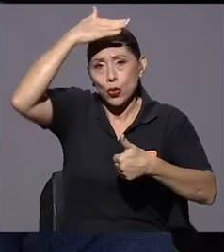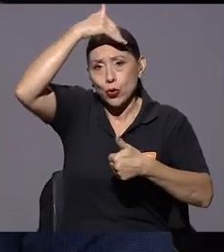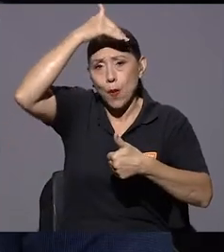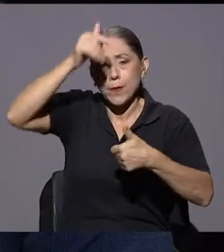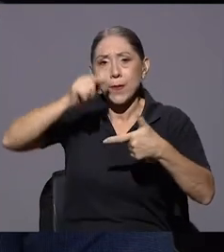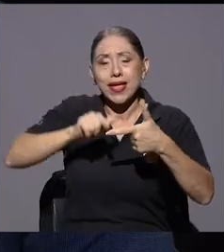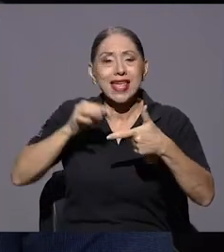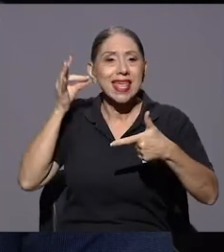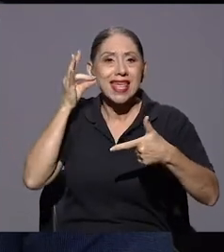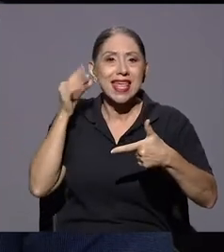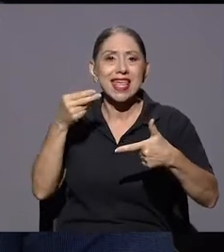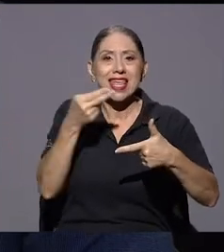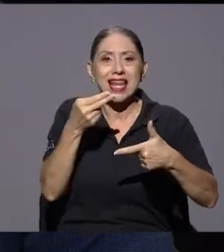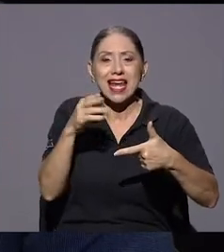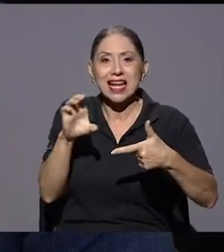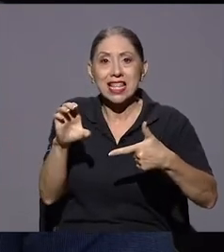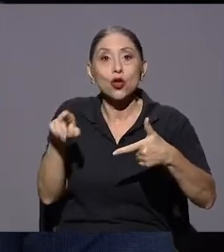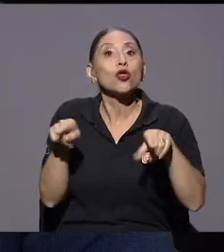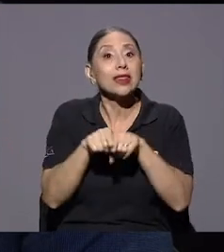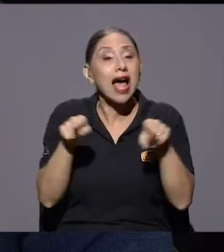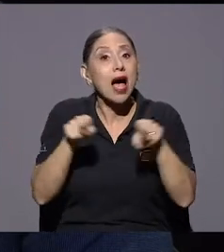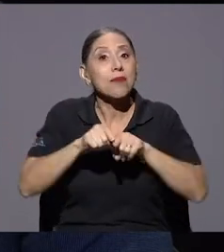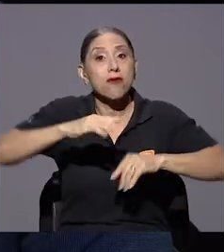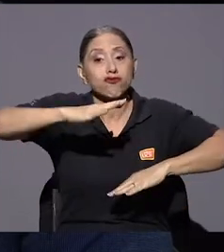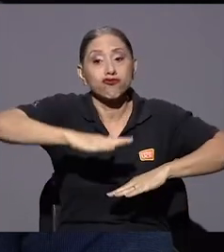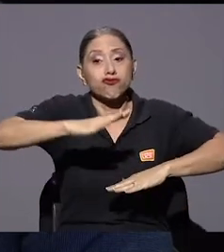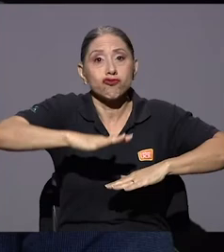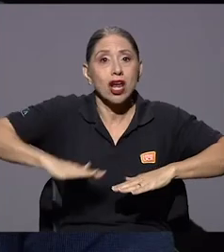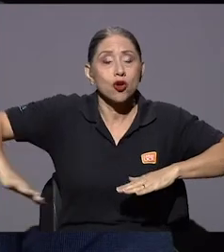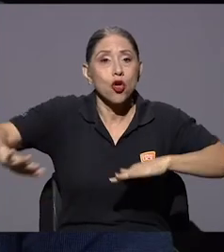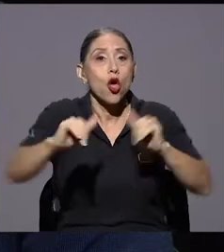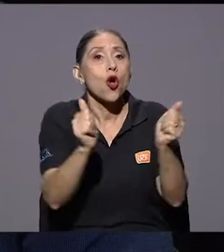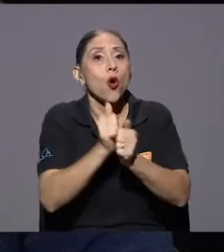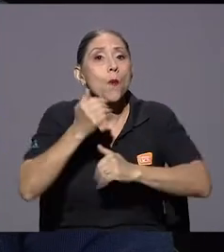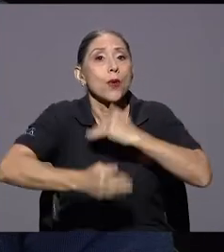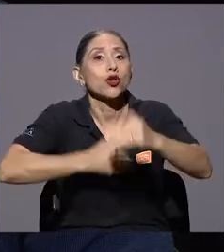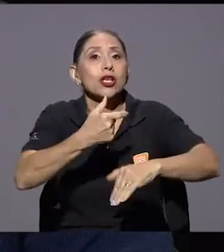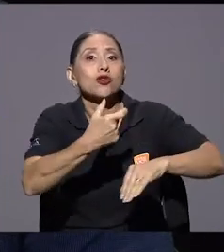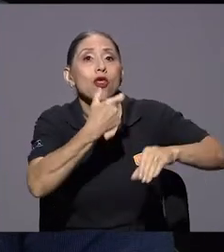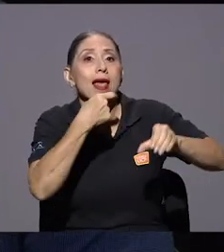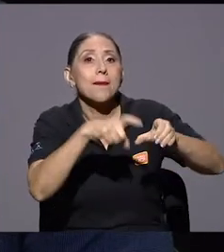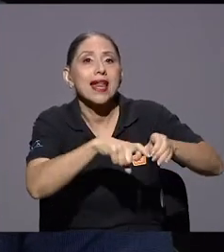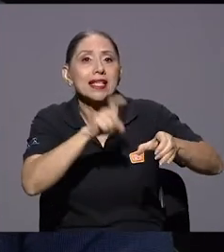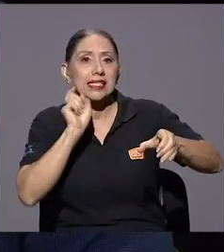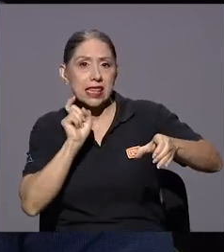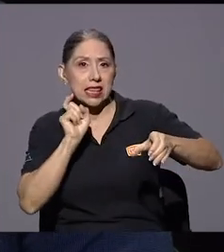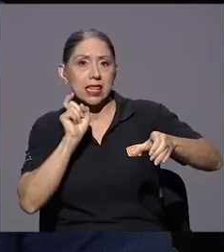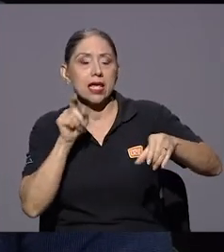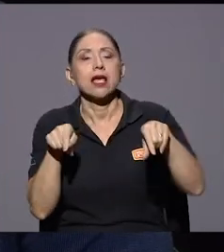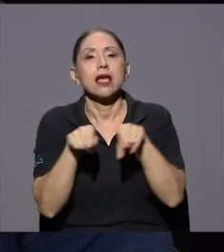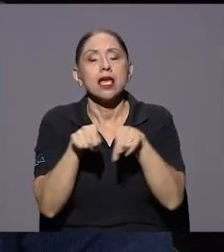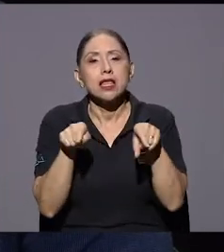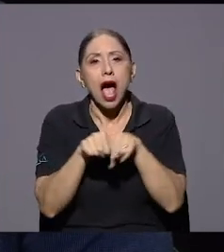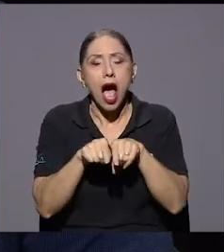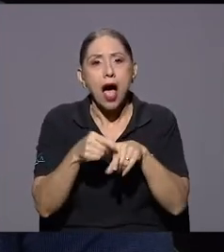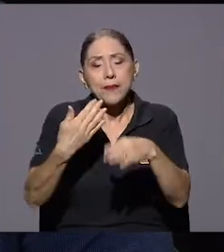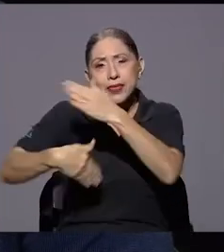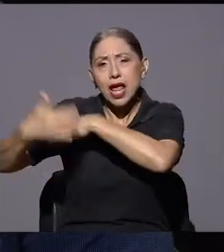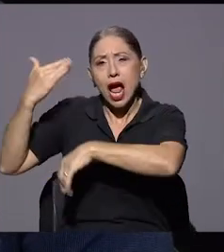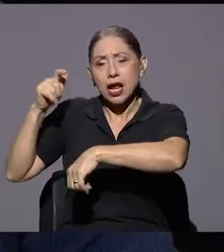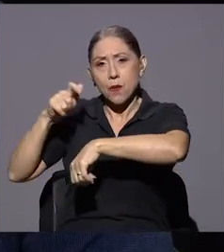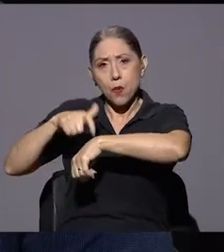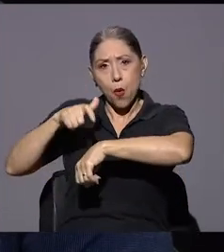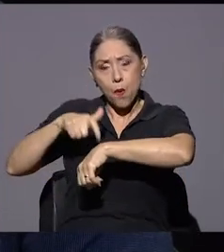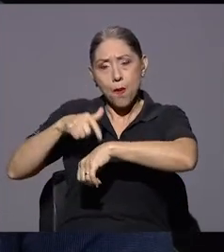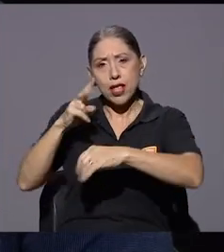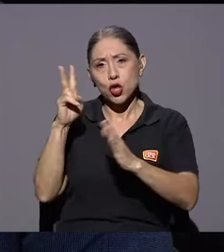Hillary Clinton también lo que pasó en Reino Unido con todo el proceso del Brexit ah si, recuerdo y bueno, básicamente en ese